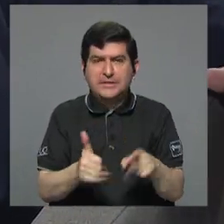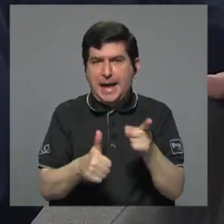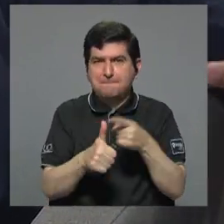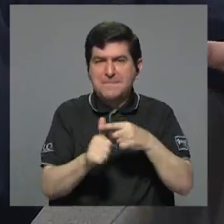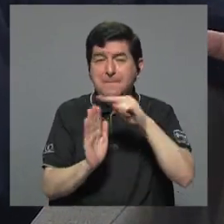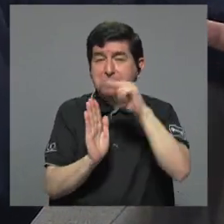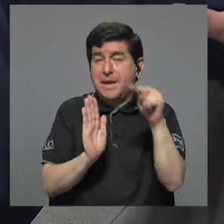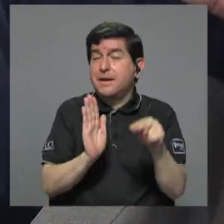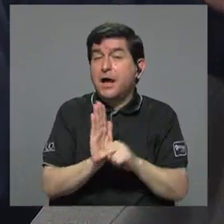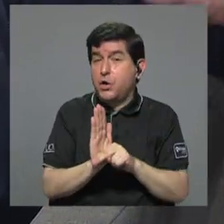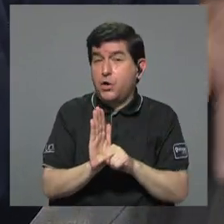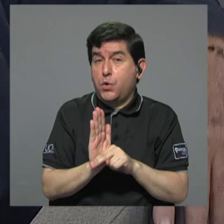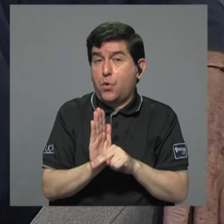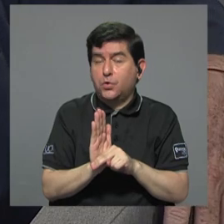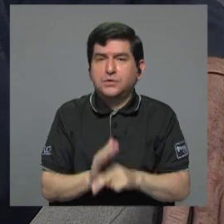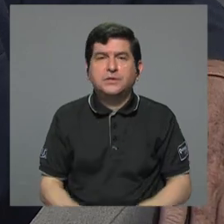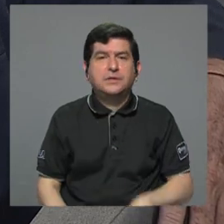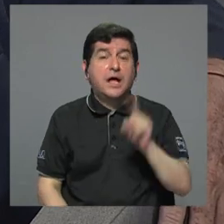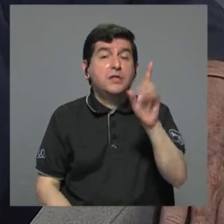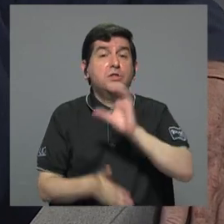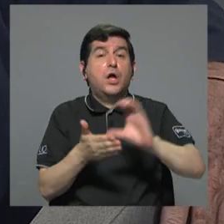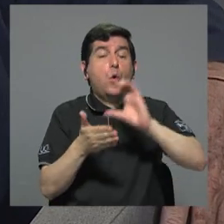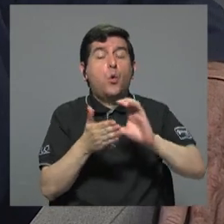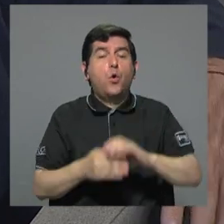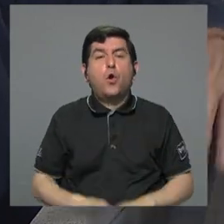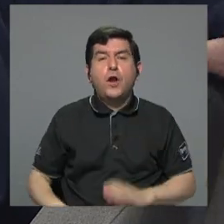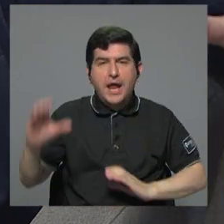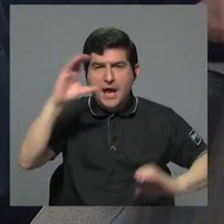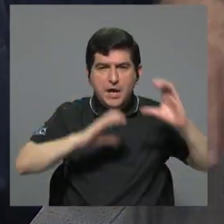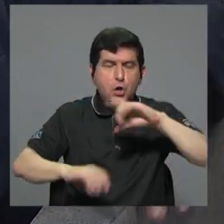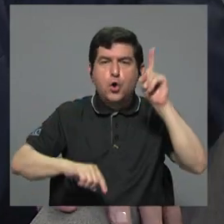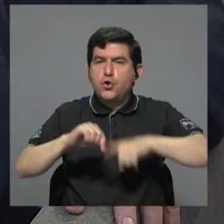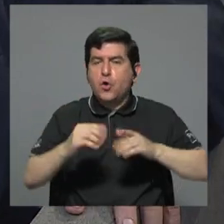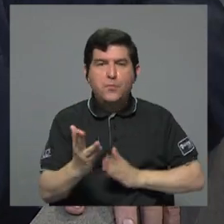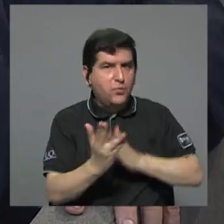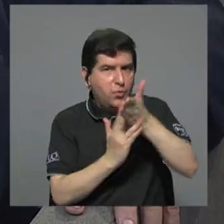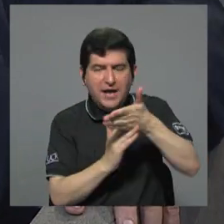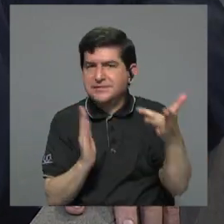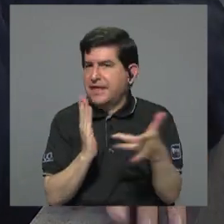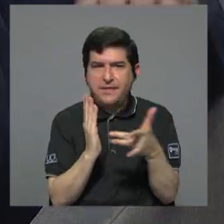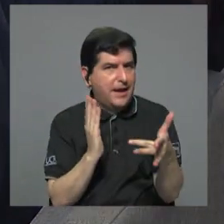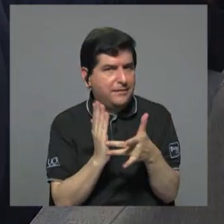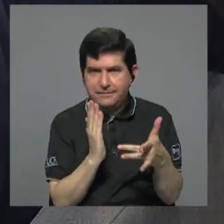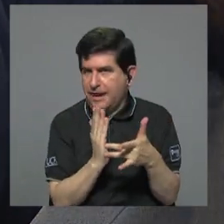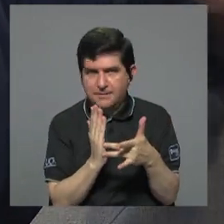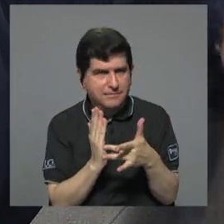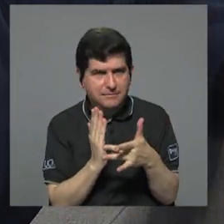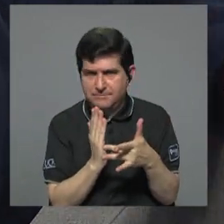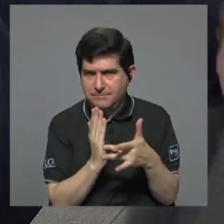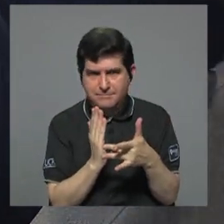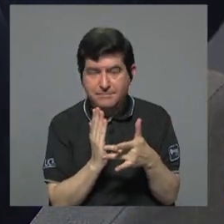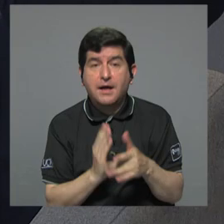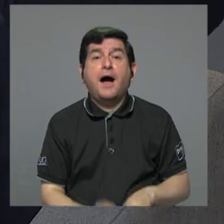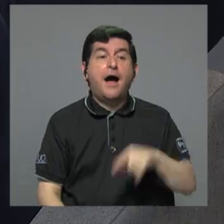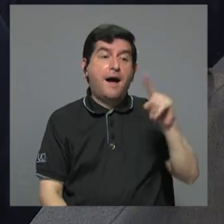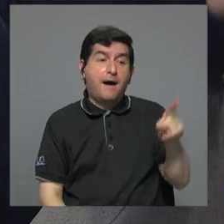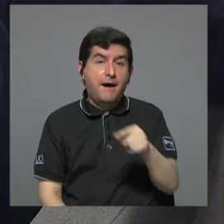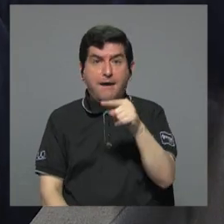promedio de uno de los colegios científicos no pudo entrar al tecnológico quitaremos